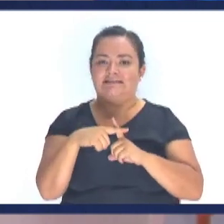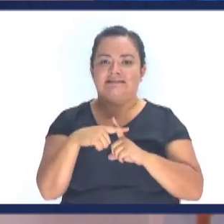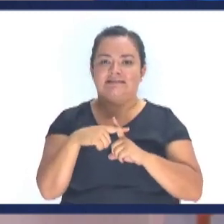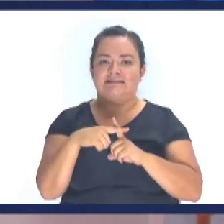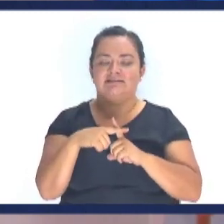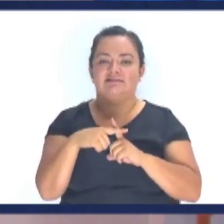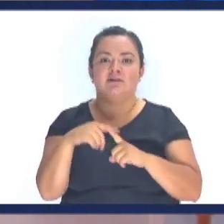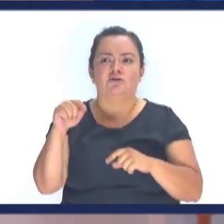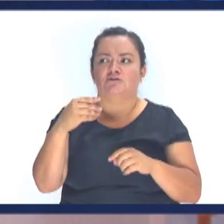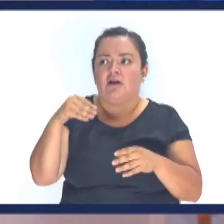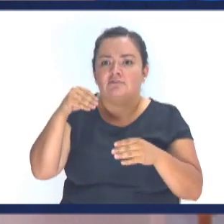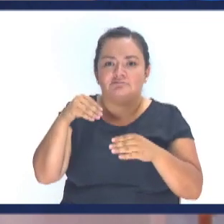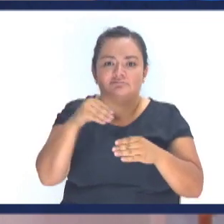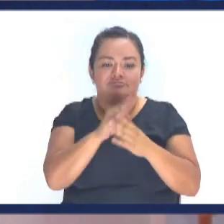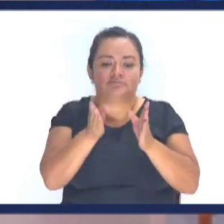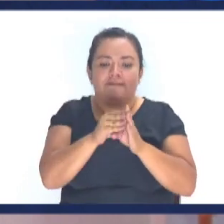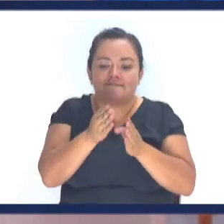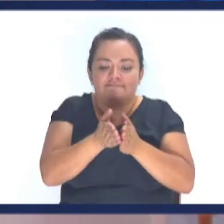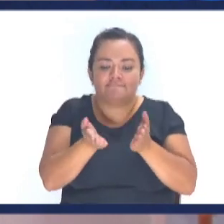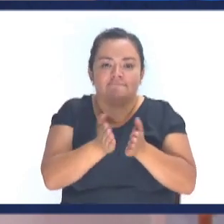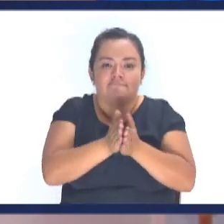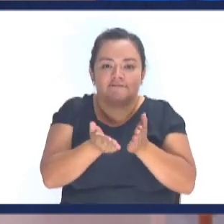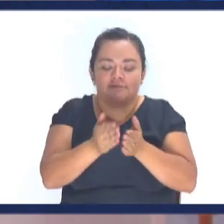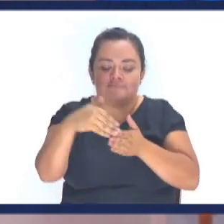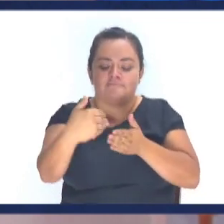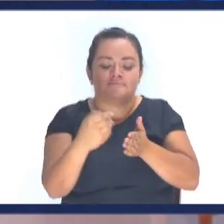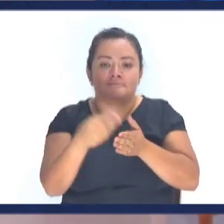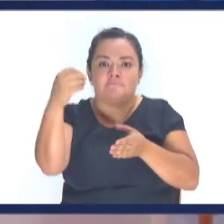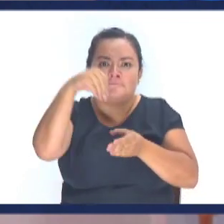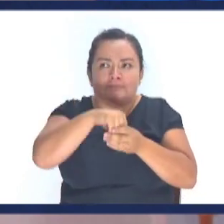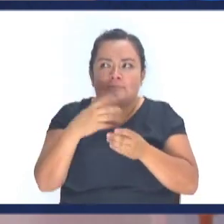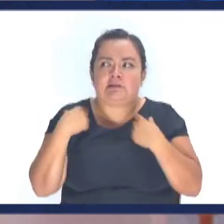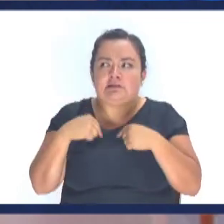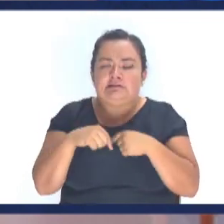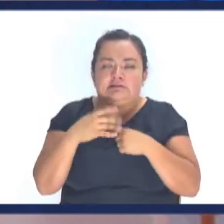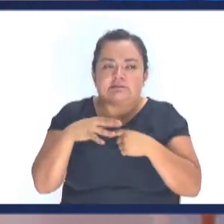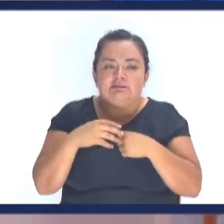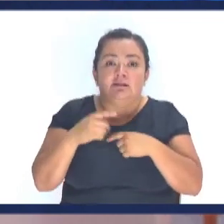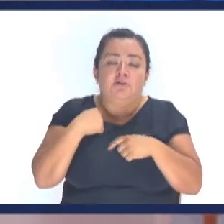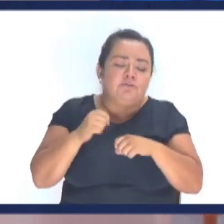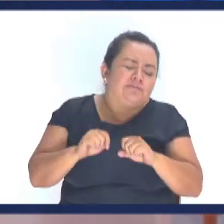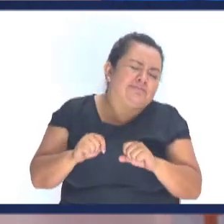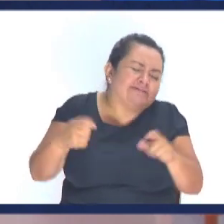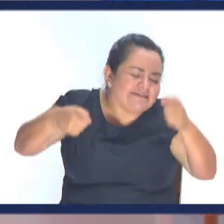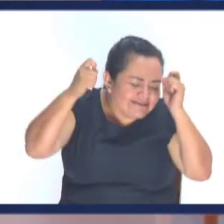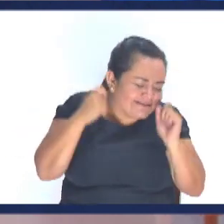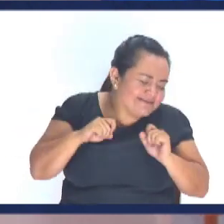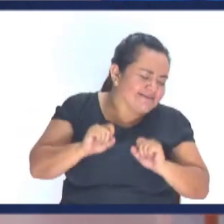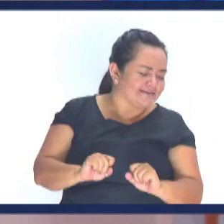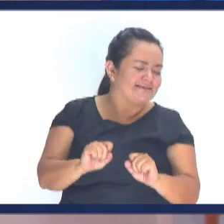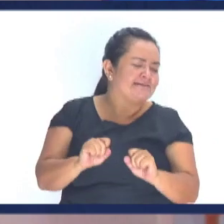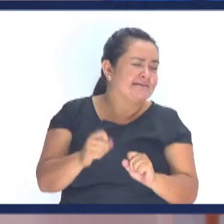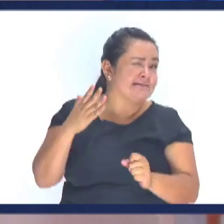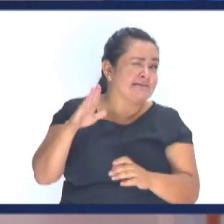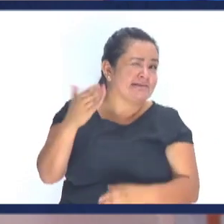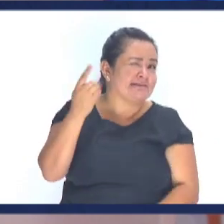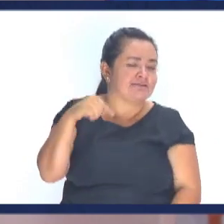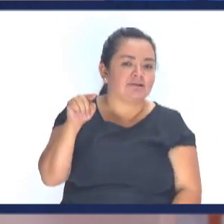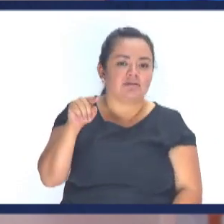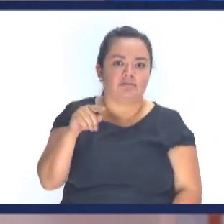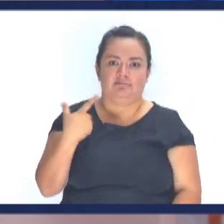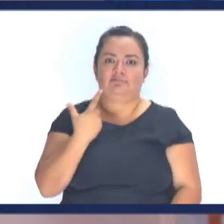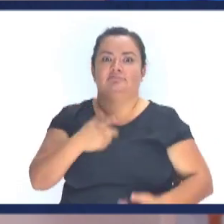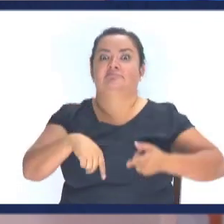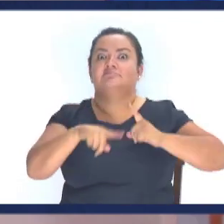Ahí andaba usted Aunque sea en la billetera Lo andaba Pero lo andaba puesto Porque si te llegas a morir Sin eso Ya vas a ver Y eso es una de tantas Y